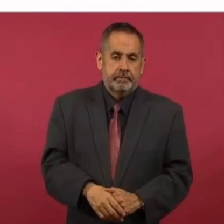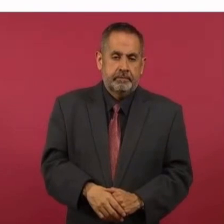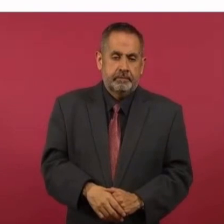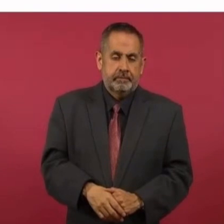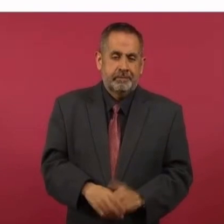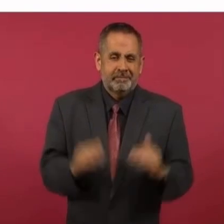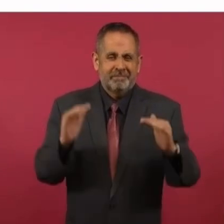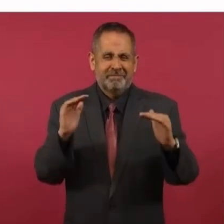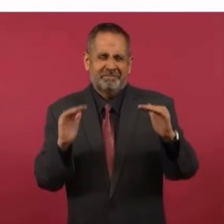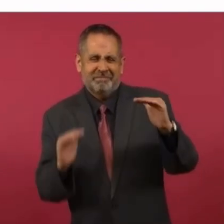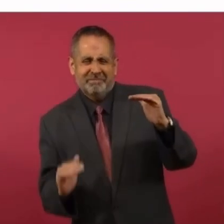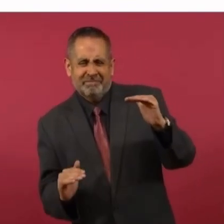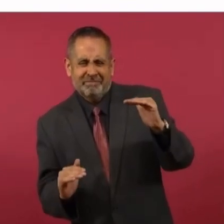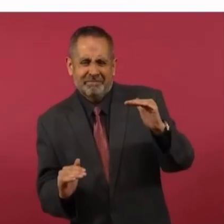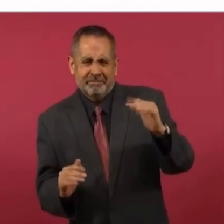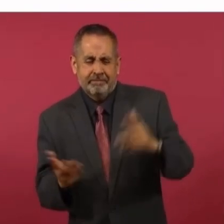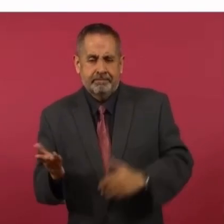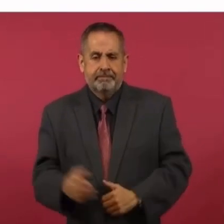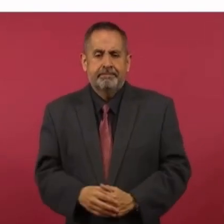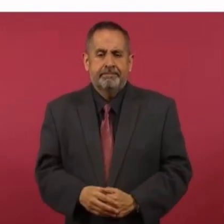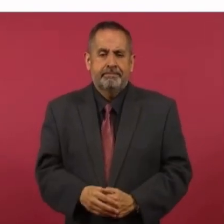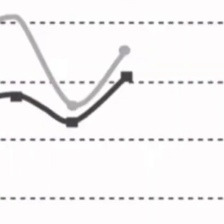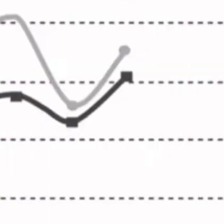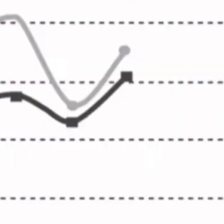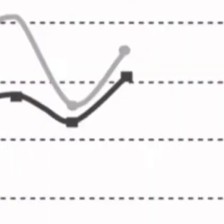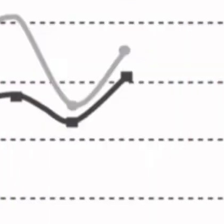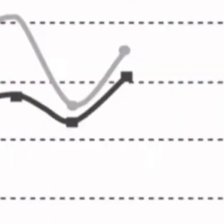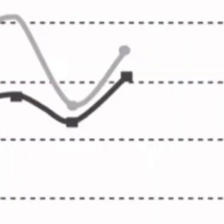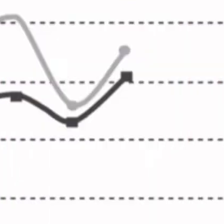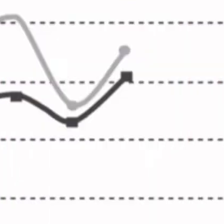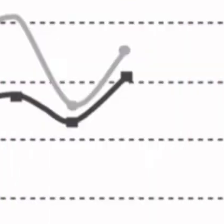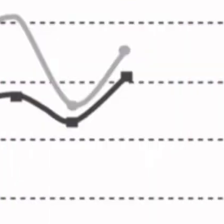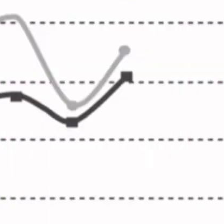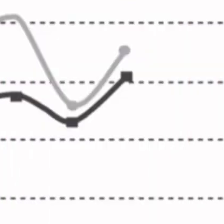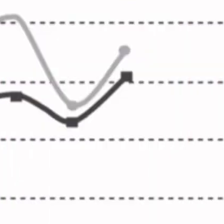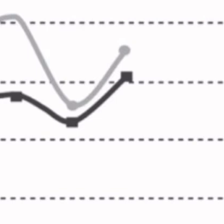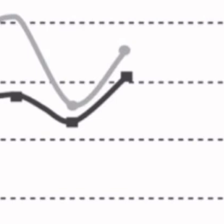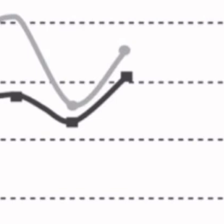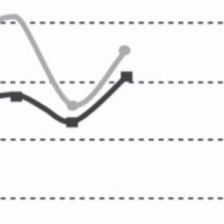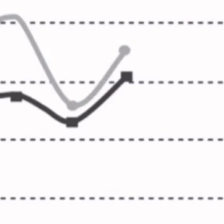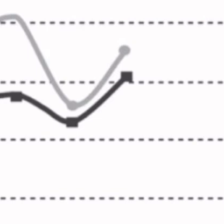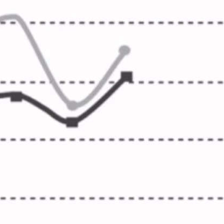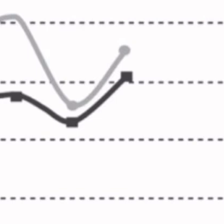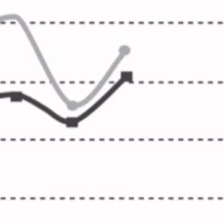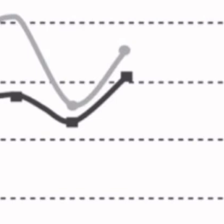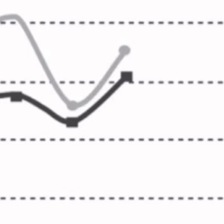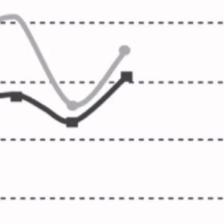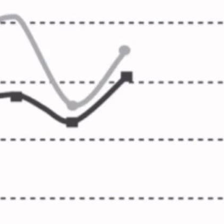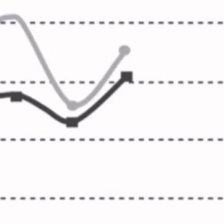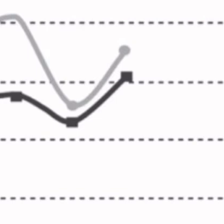desigualdad social,